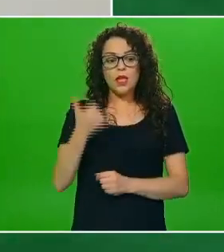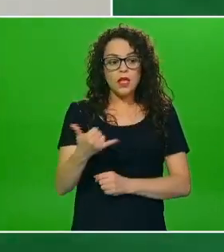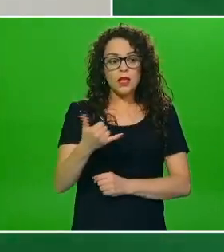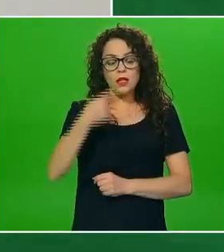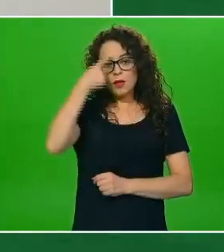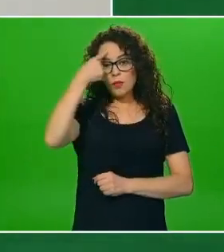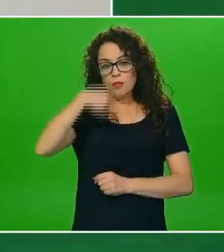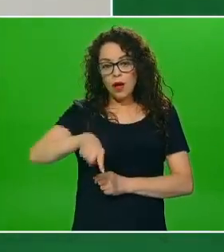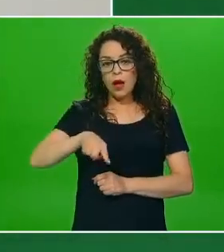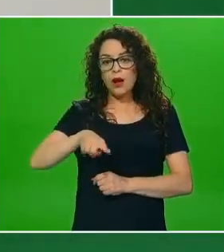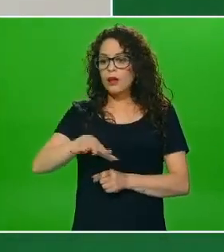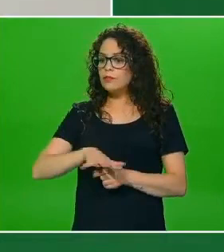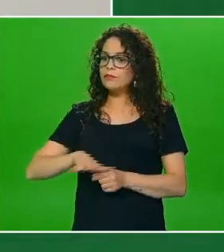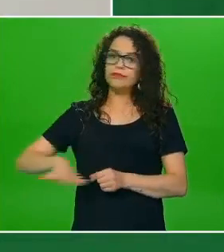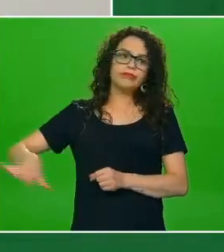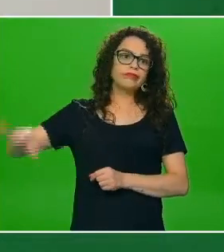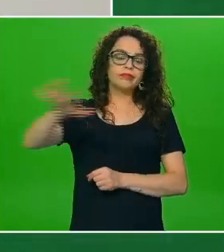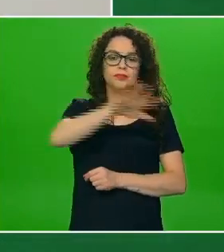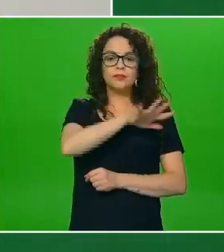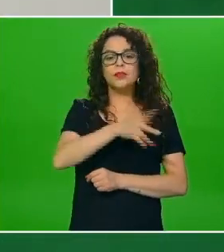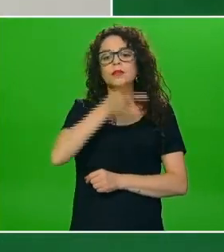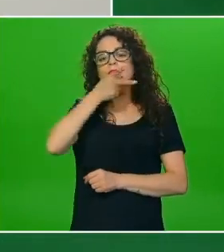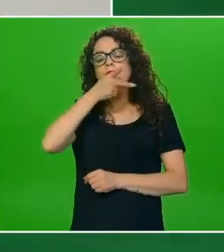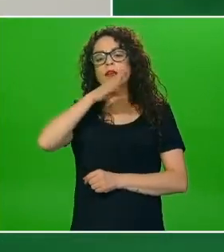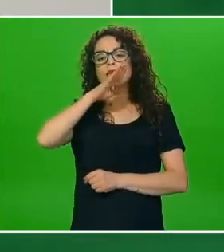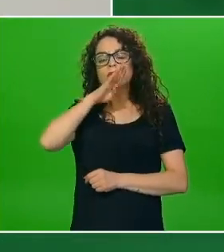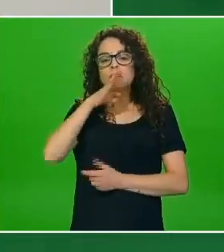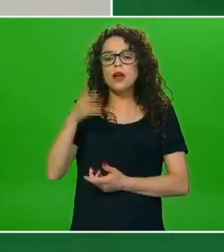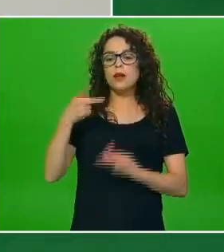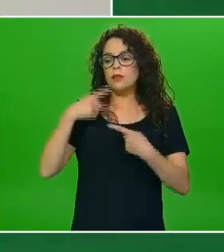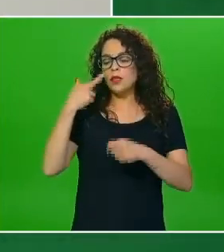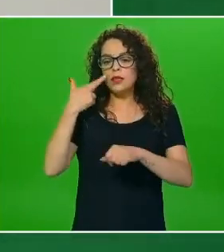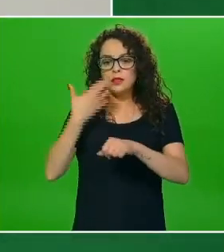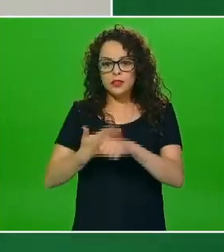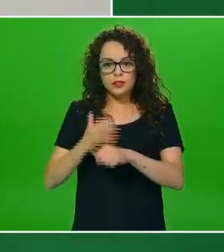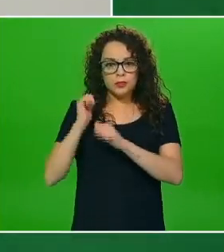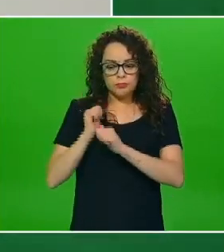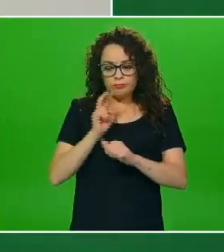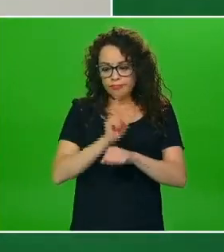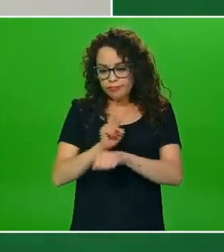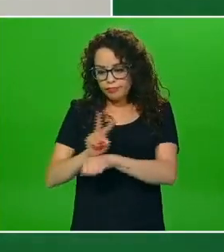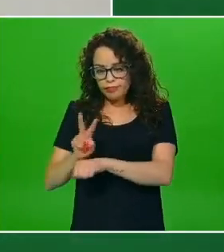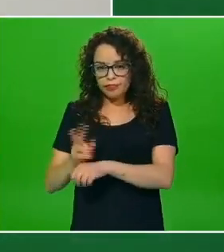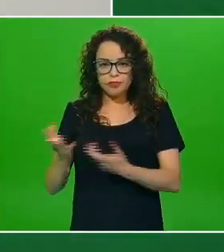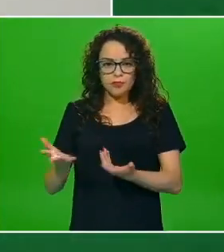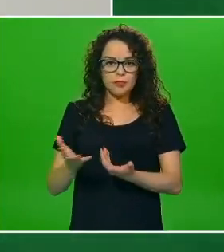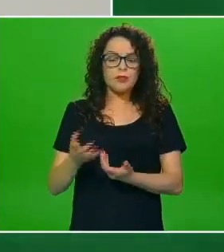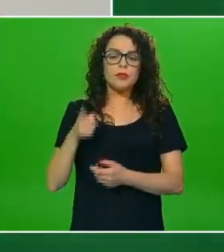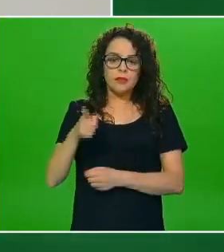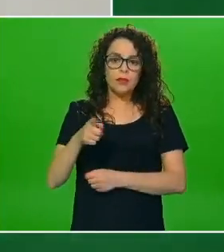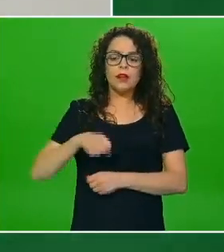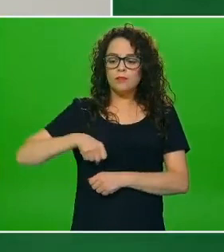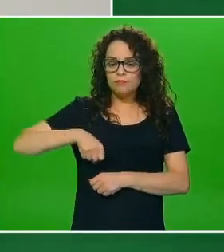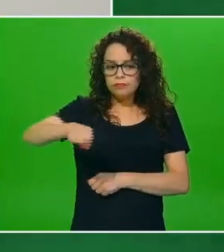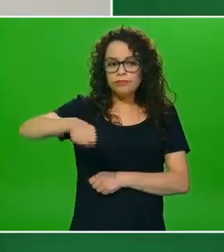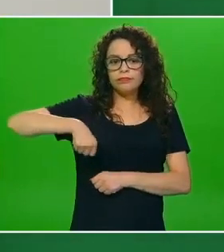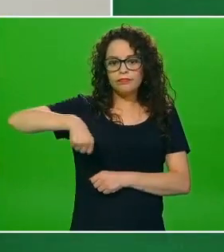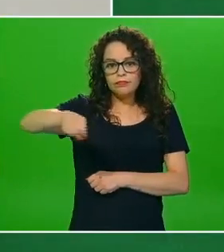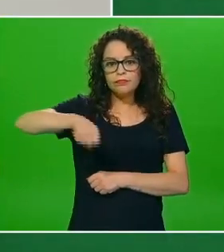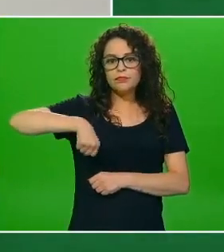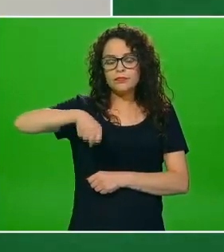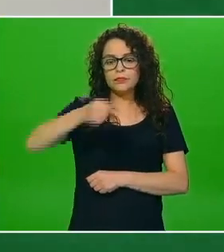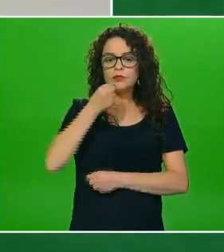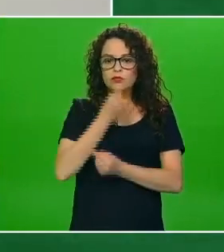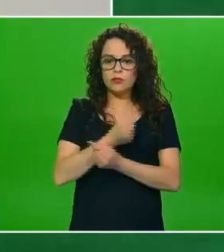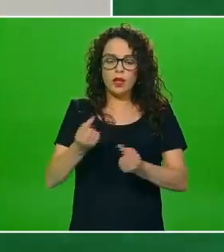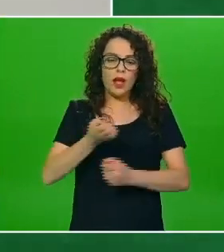para el entorno poblacional padres madres tutores familiares que en su momento pues transportan y llevan a los pequeños uno